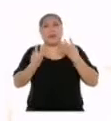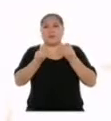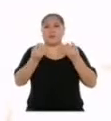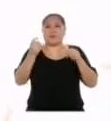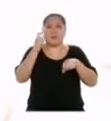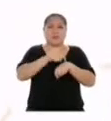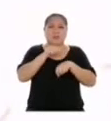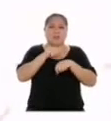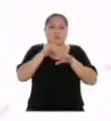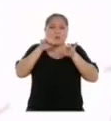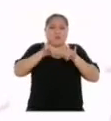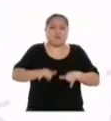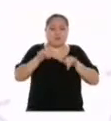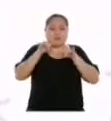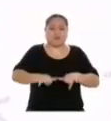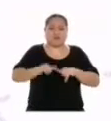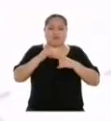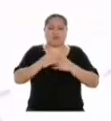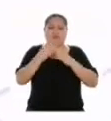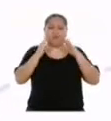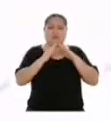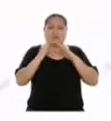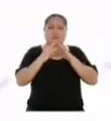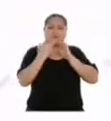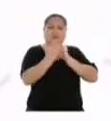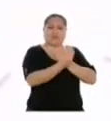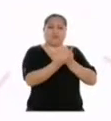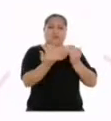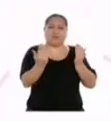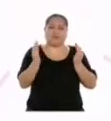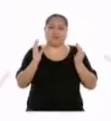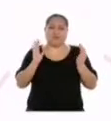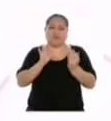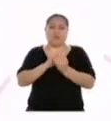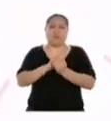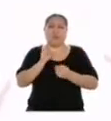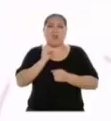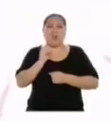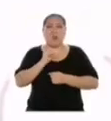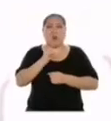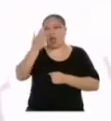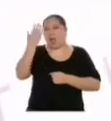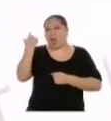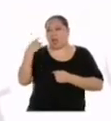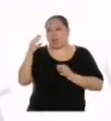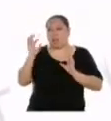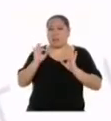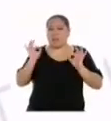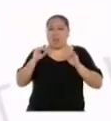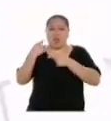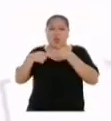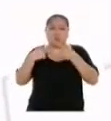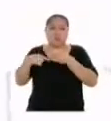tiempo en un espacio cerrado como nuestro hogar o el hecho de ver en pausa las rutinas que hemos desarrollado por años.